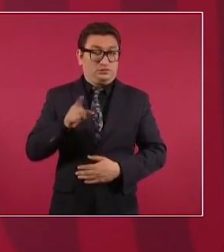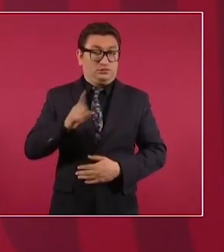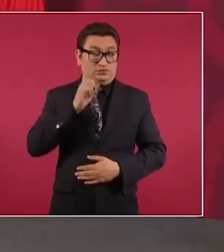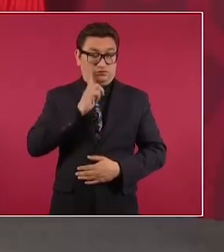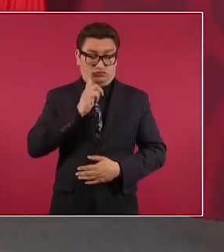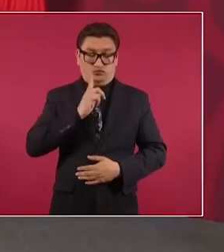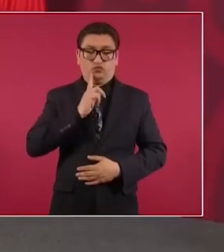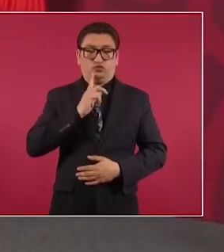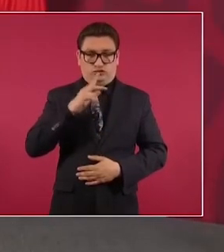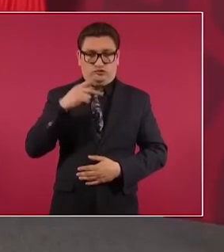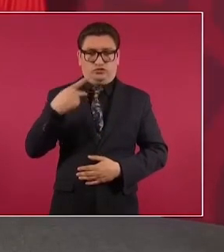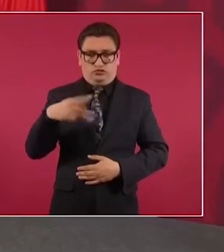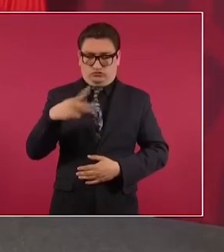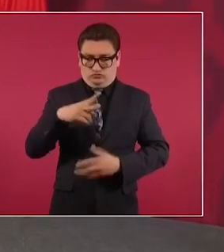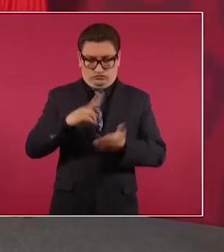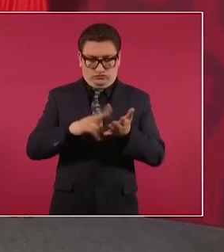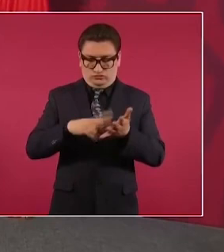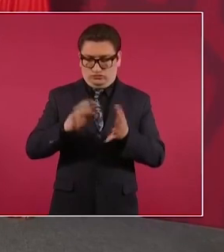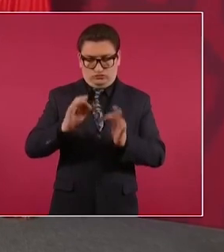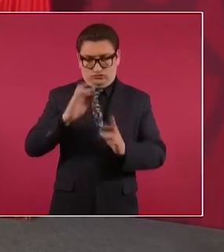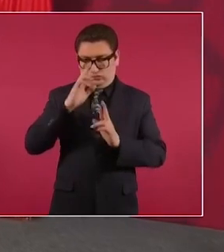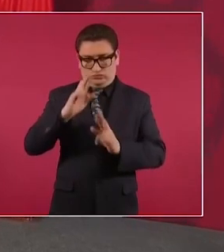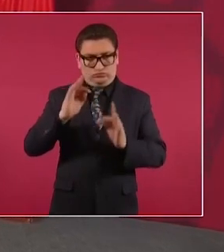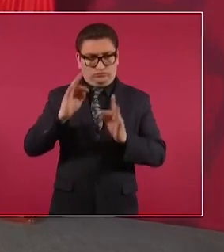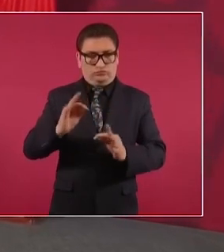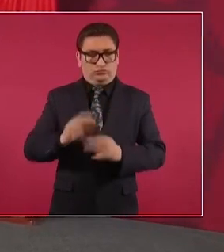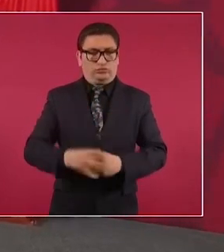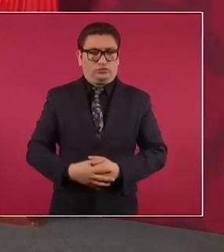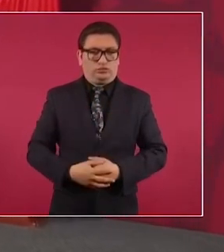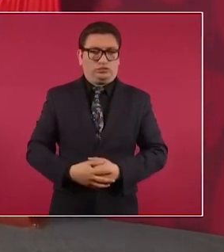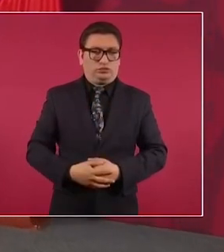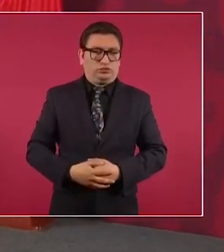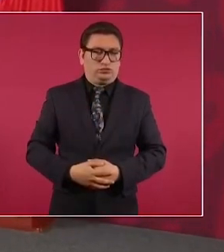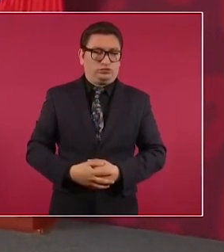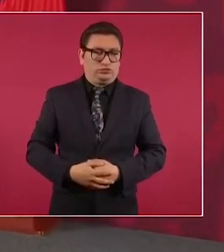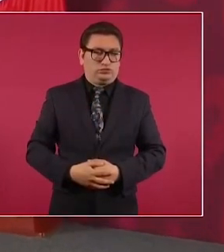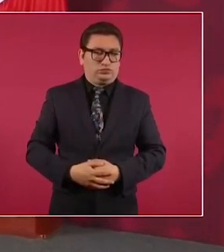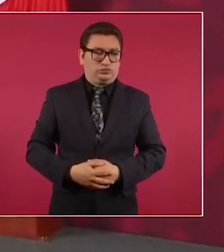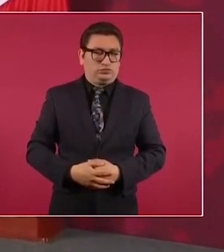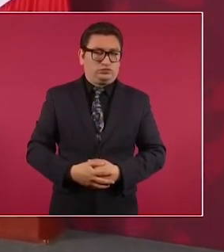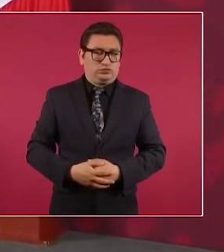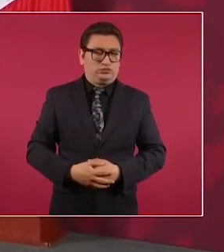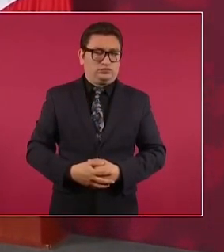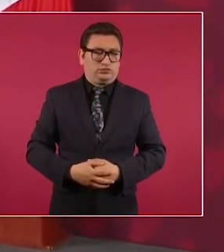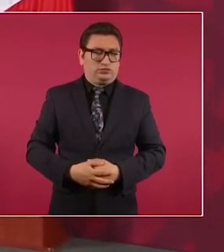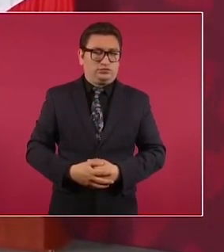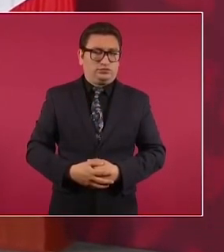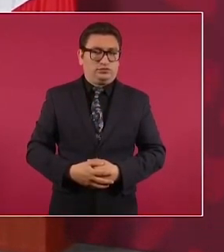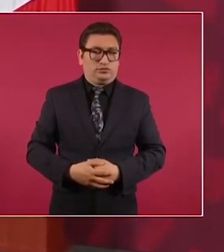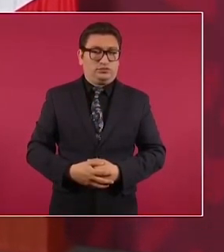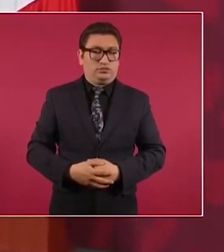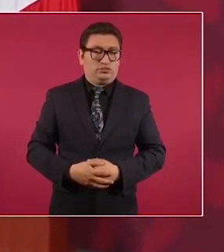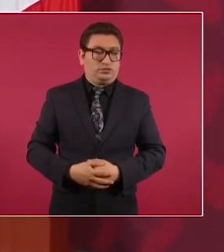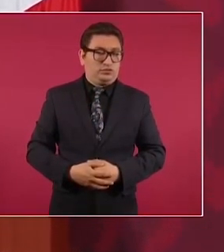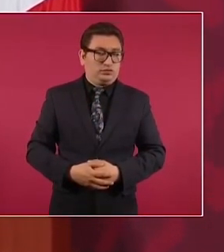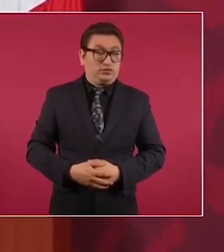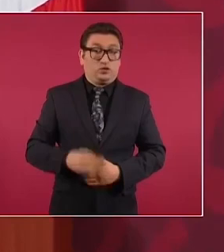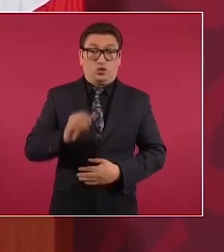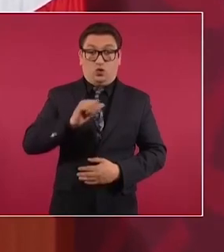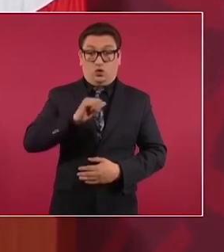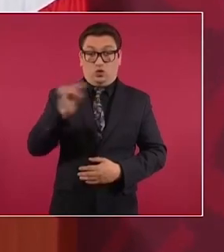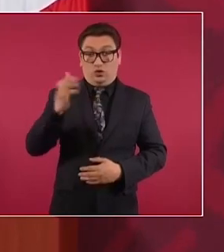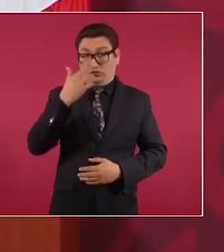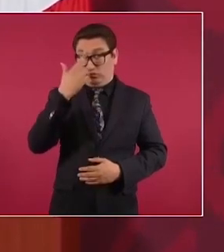principios y recta y con criterio si fuesen otras razones